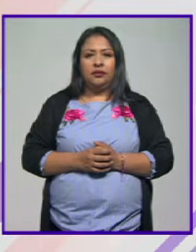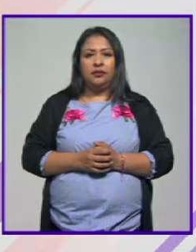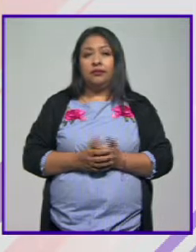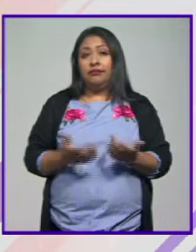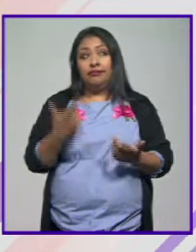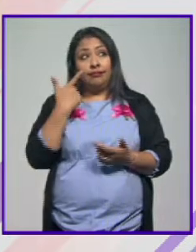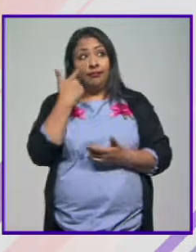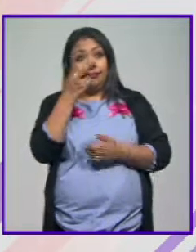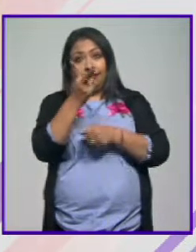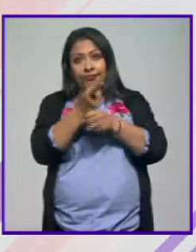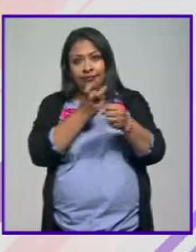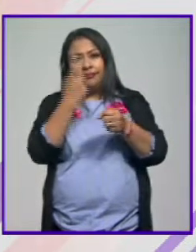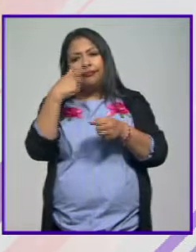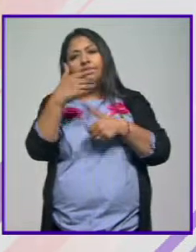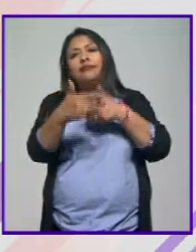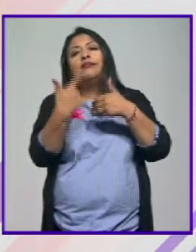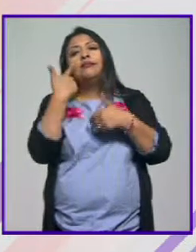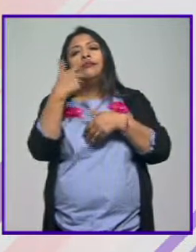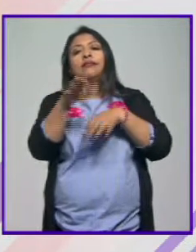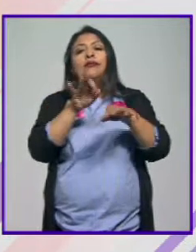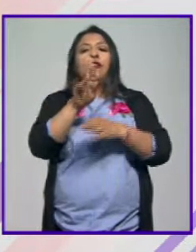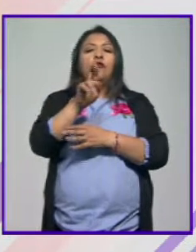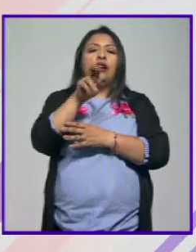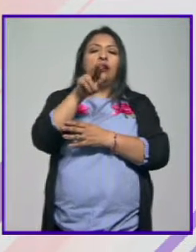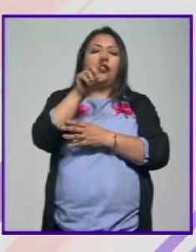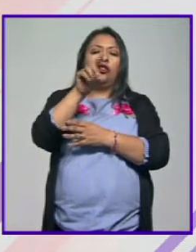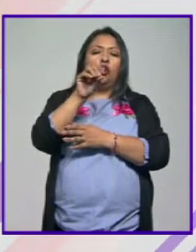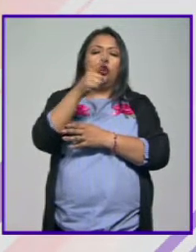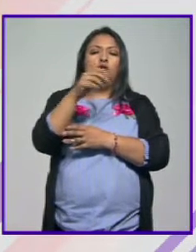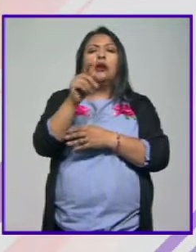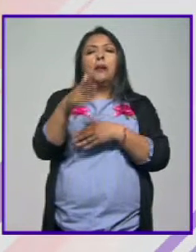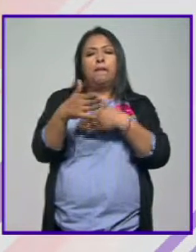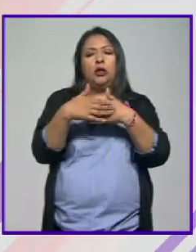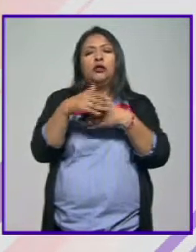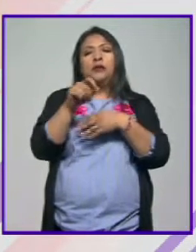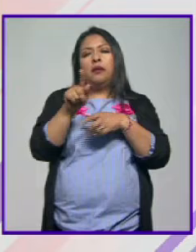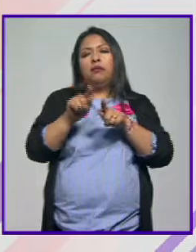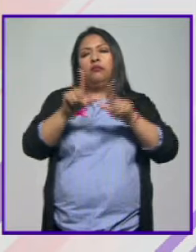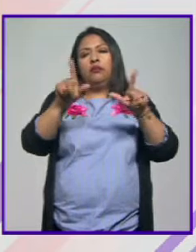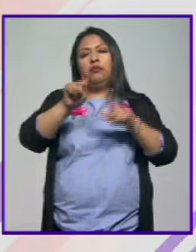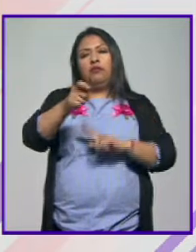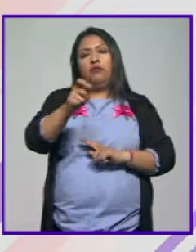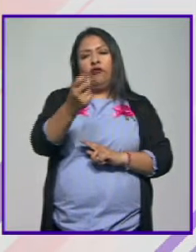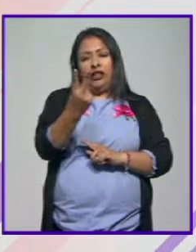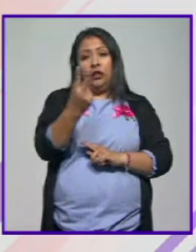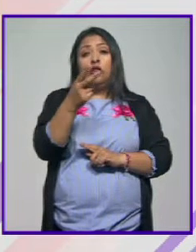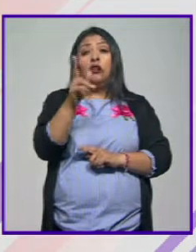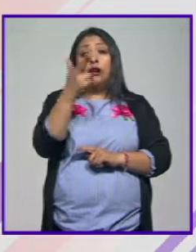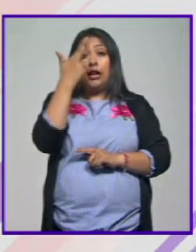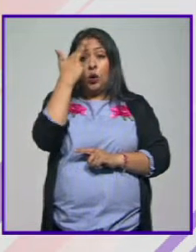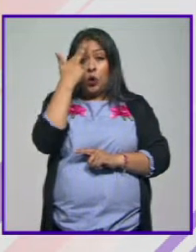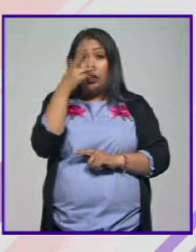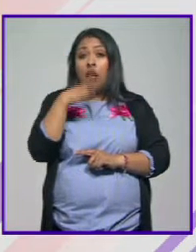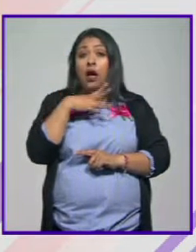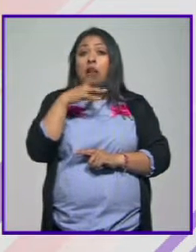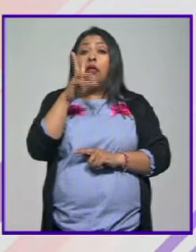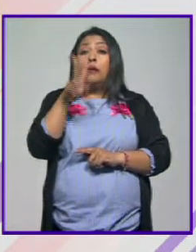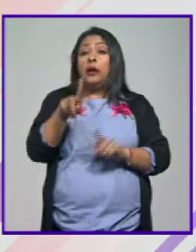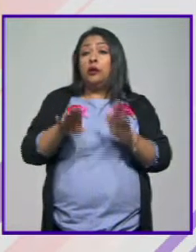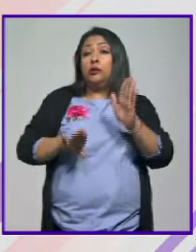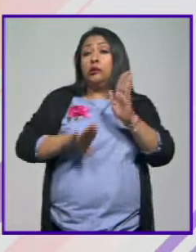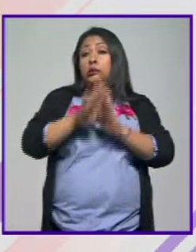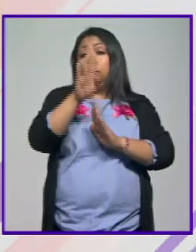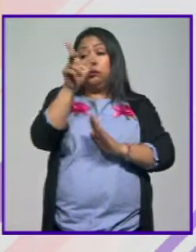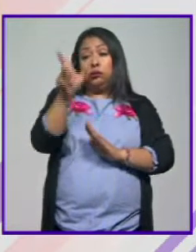Pues ahí está esta invitación a seguir el trabajo de Fernando González muy pronto también en la pantalla de Canal 22 y recordar que está teniendo un repunte